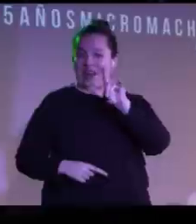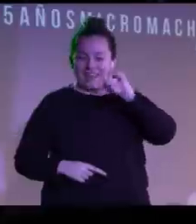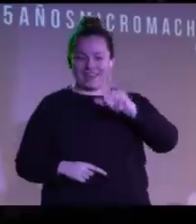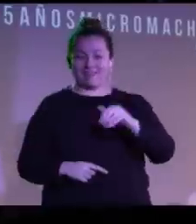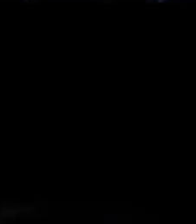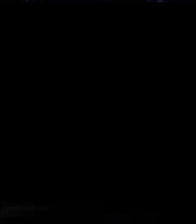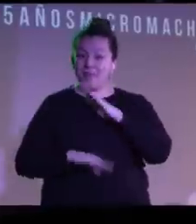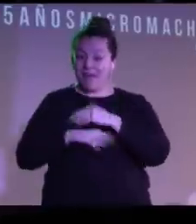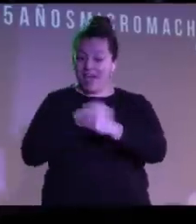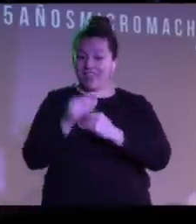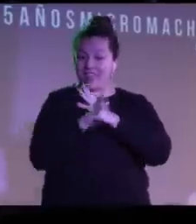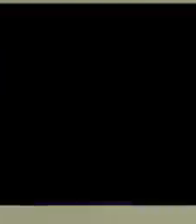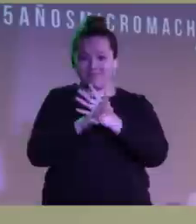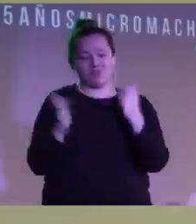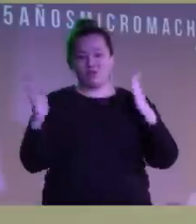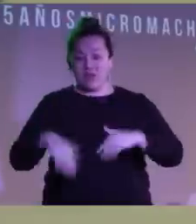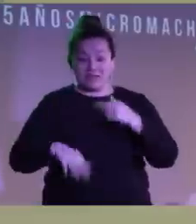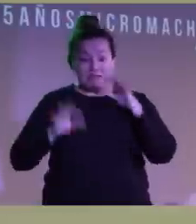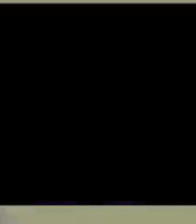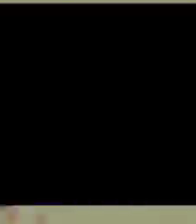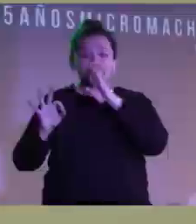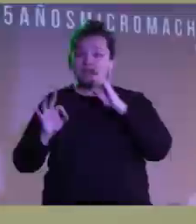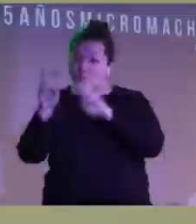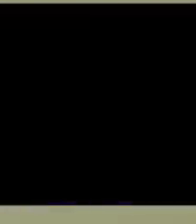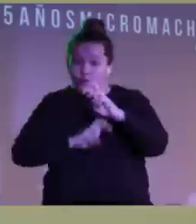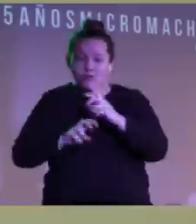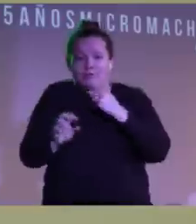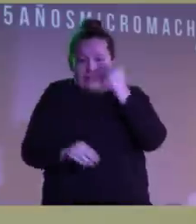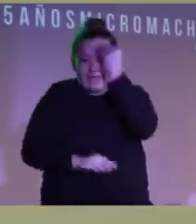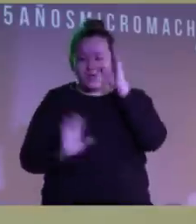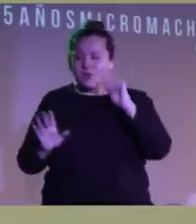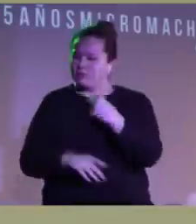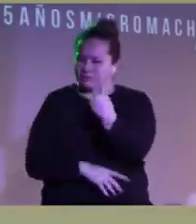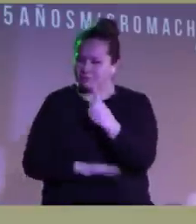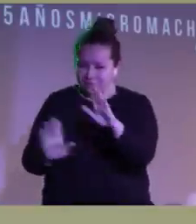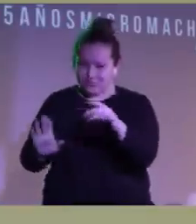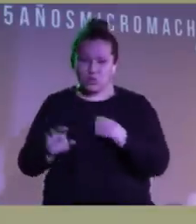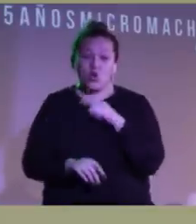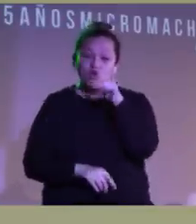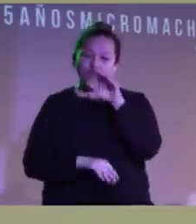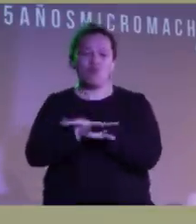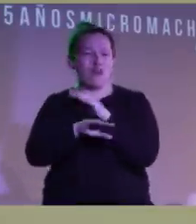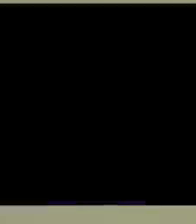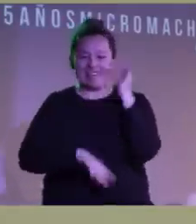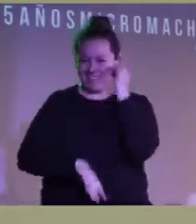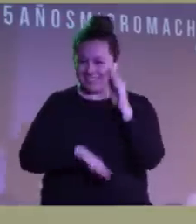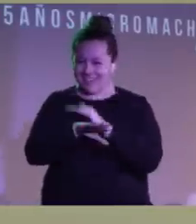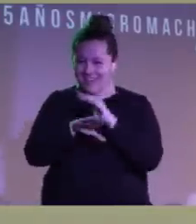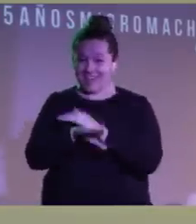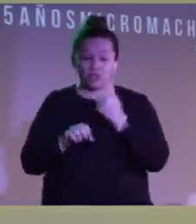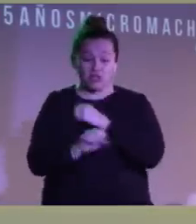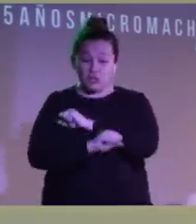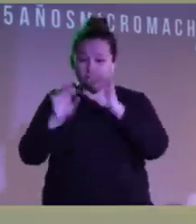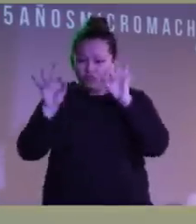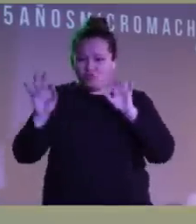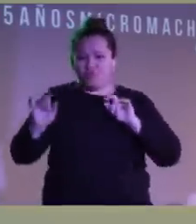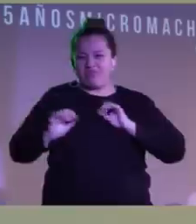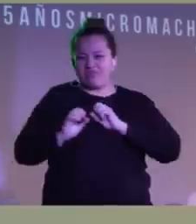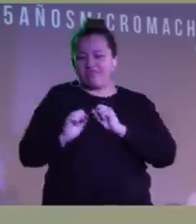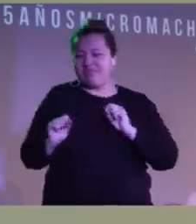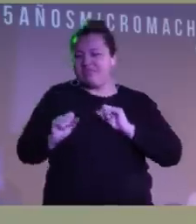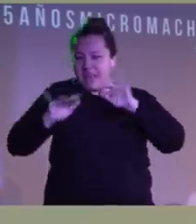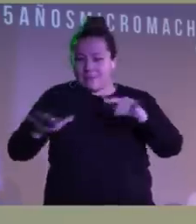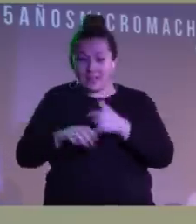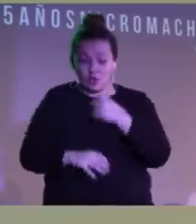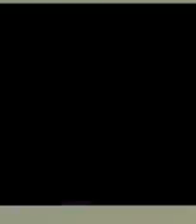tiene edad para hacer el amor. Mi madre me estará buscando, o eso es lo que creo yo, pero entre tú y yo. Yo soy tu gatita, tu gatita, así que exploto como dinamita. Y soy todo